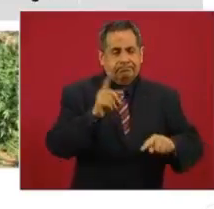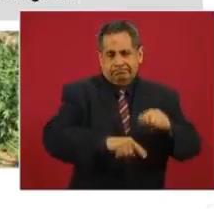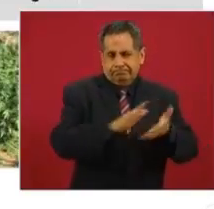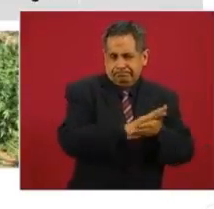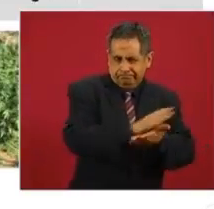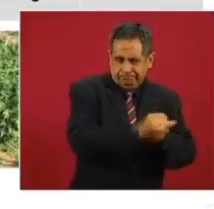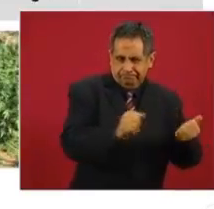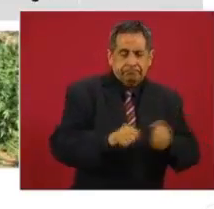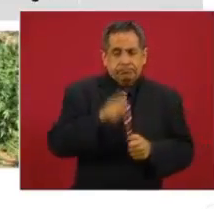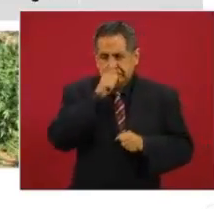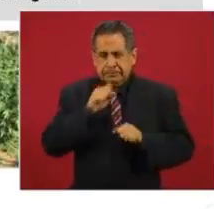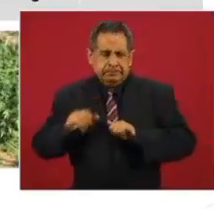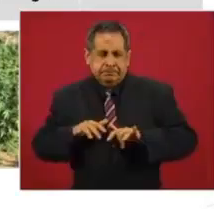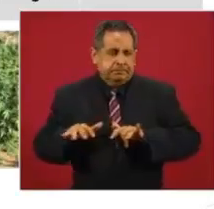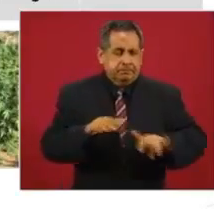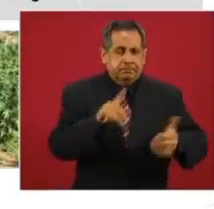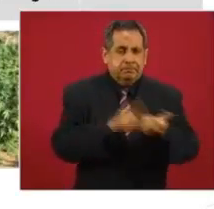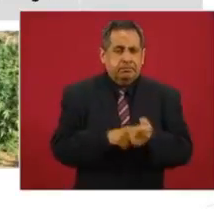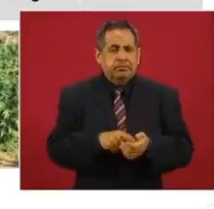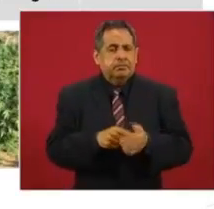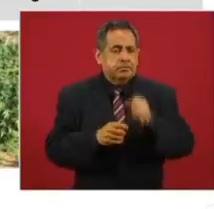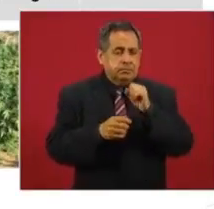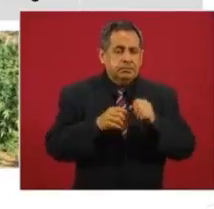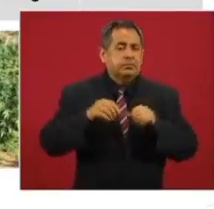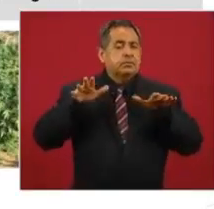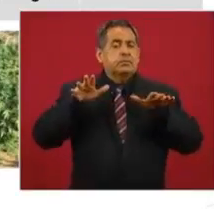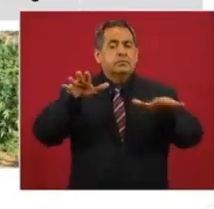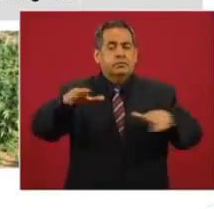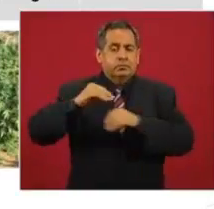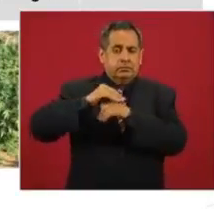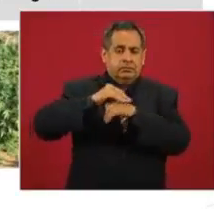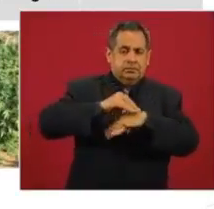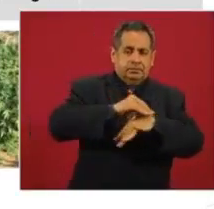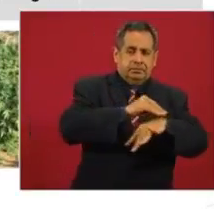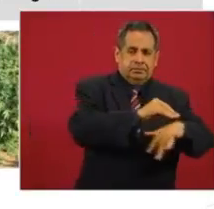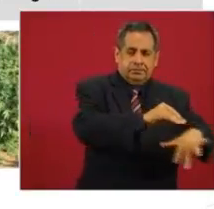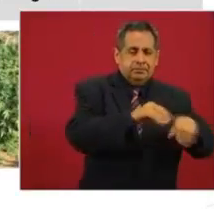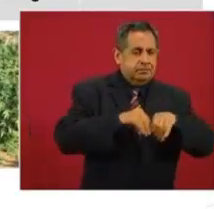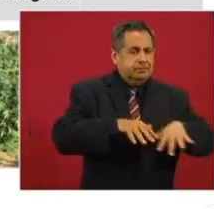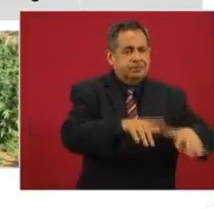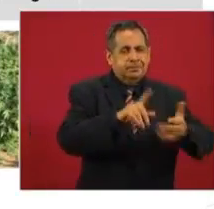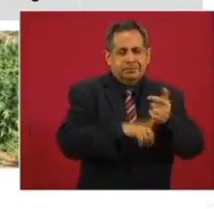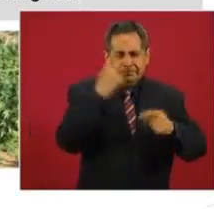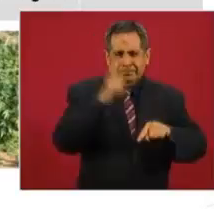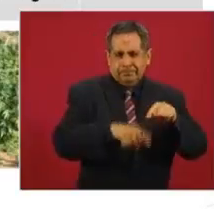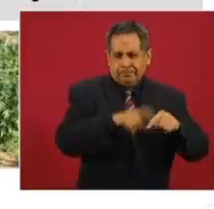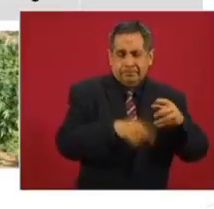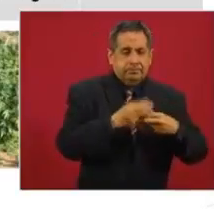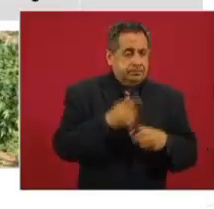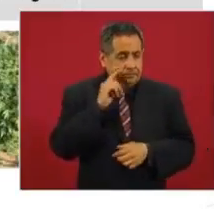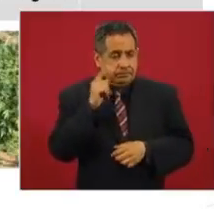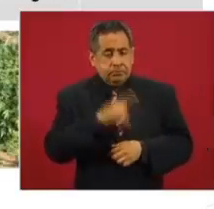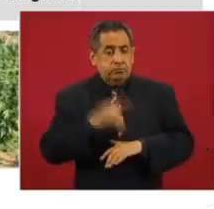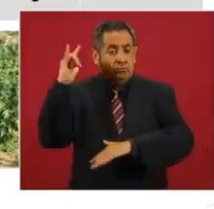erradicación de nervantes, fumigación aérea de estos plantillos, la localización y destrucción de